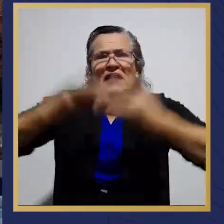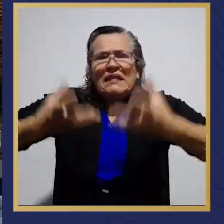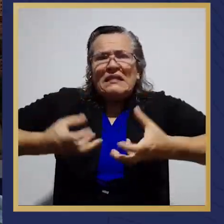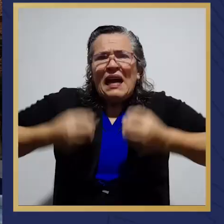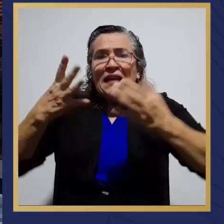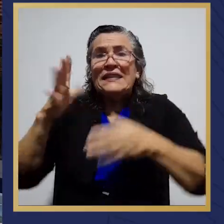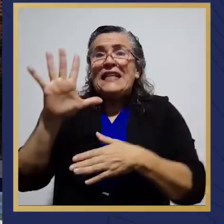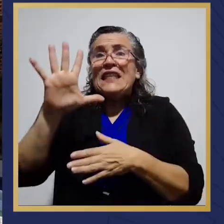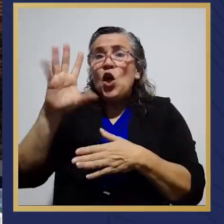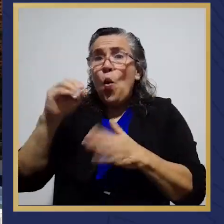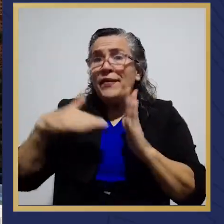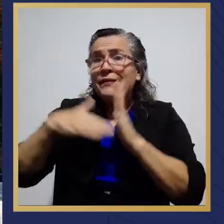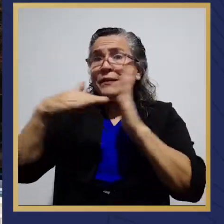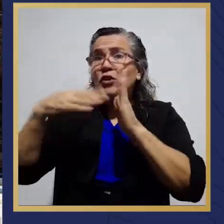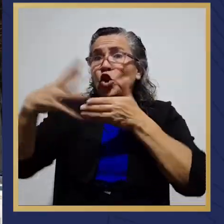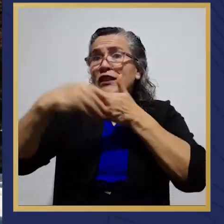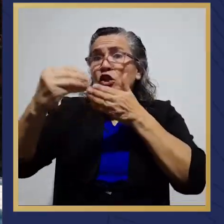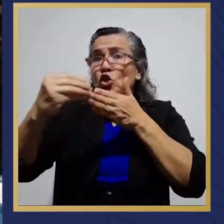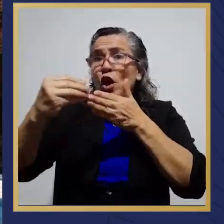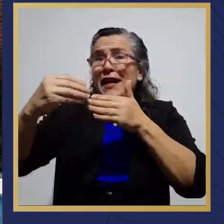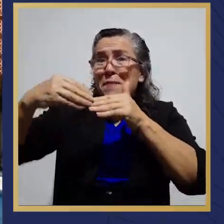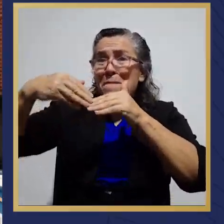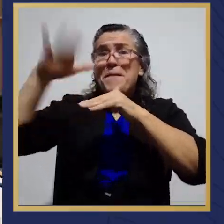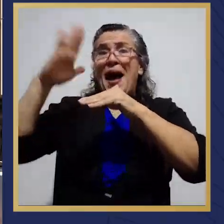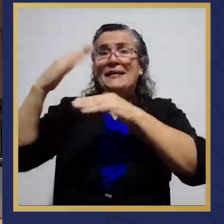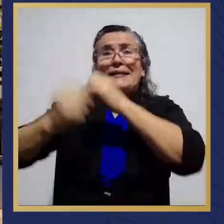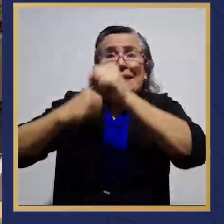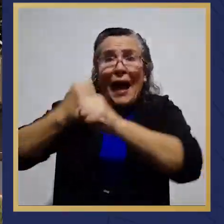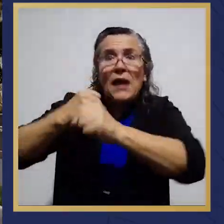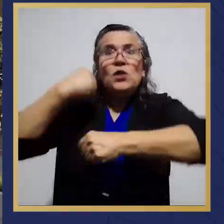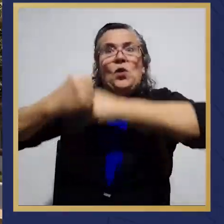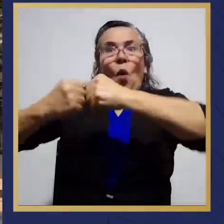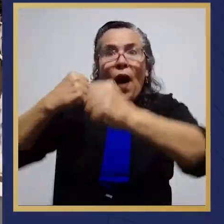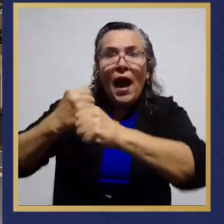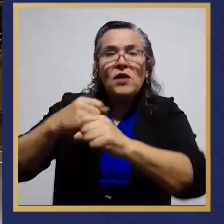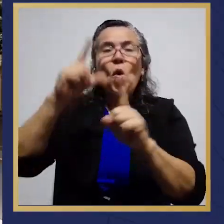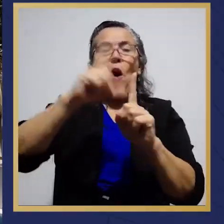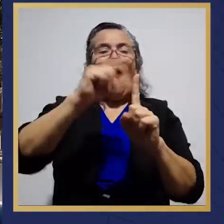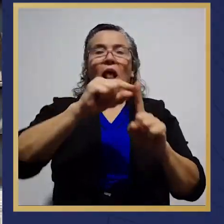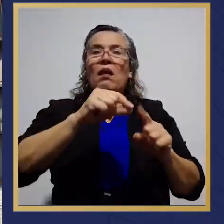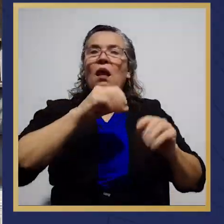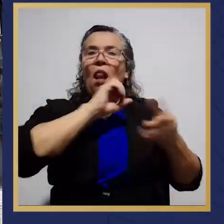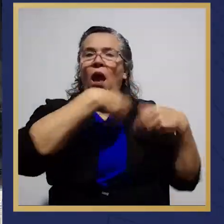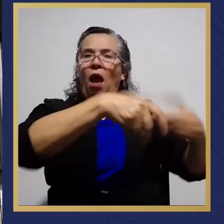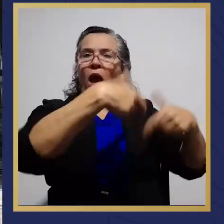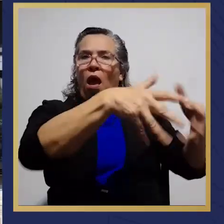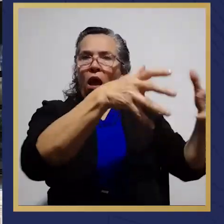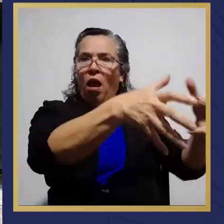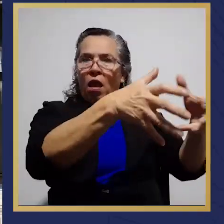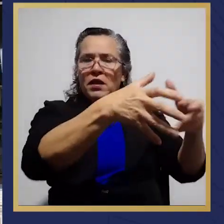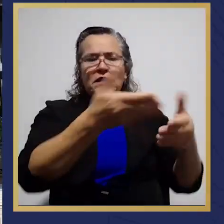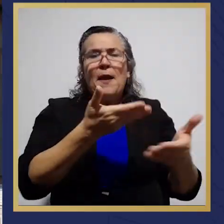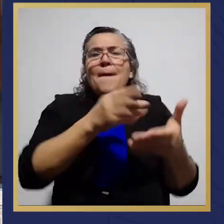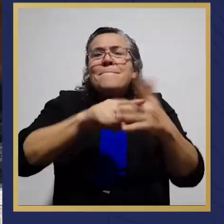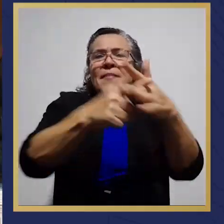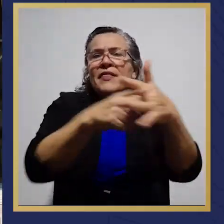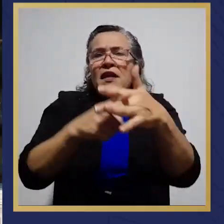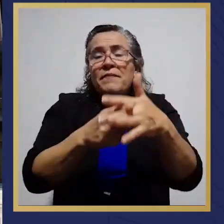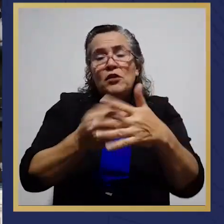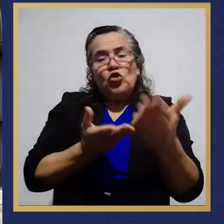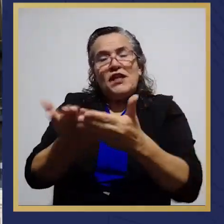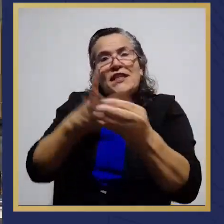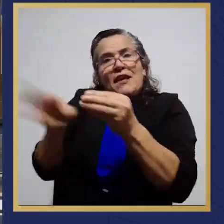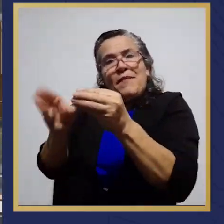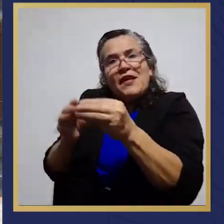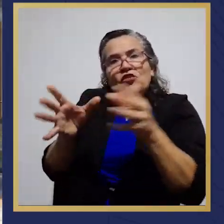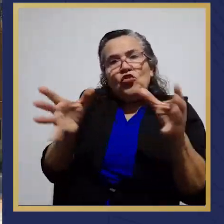gasta más de 50 millones de dólares al año en alquileres, mantenimientos y servicios